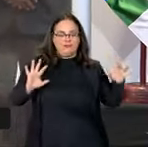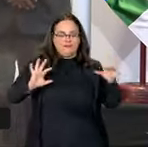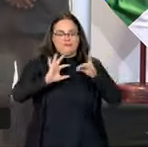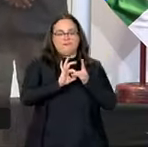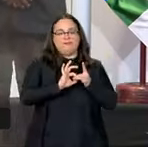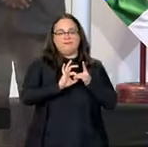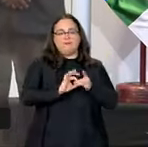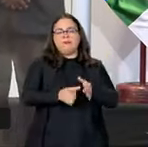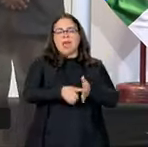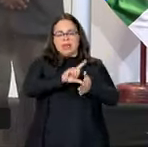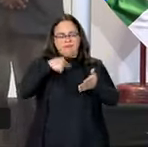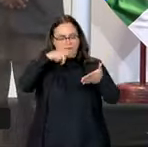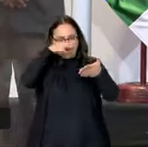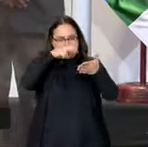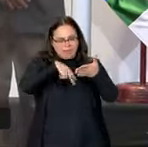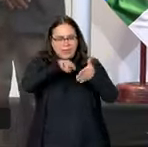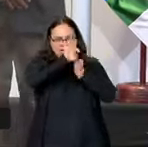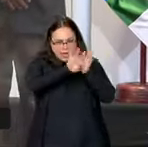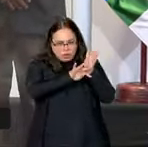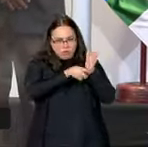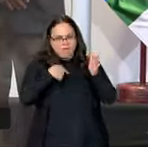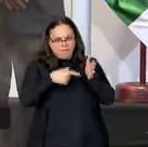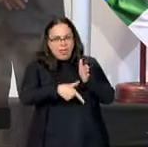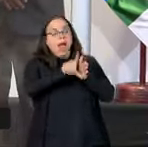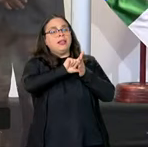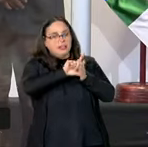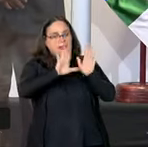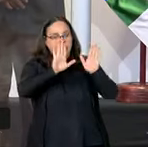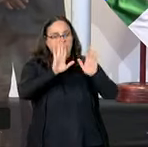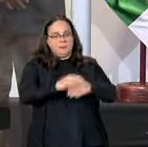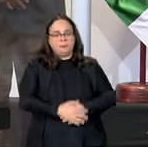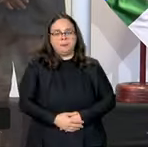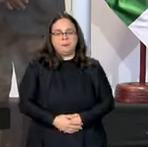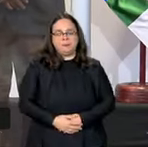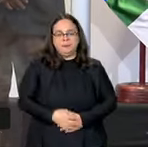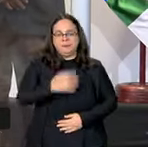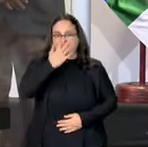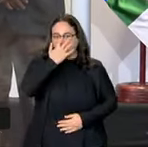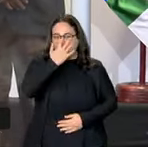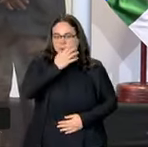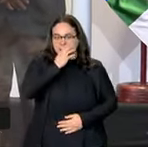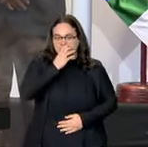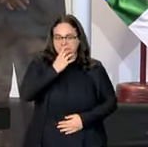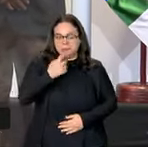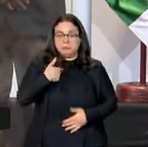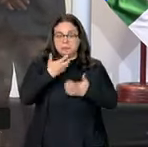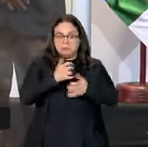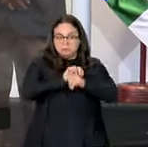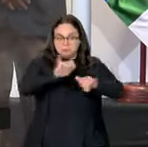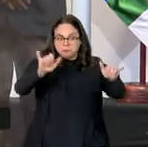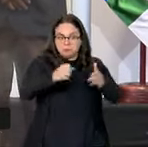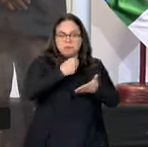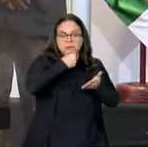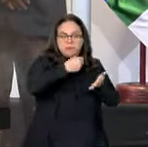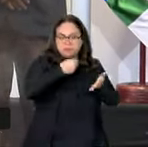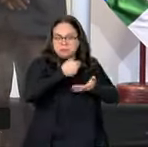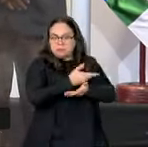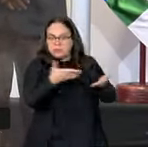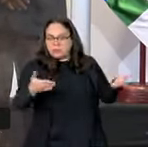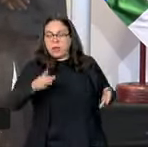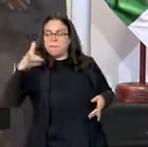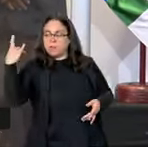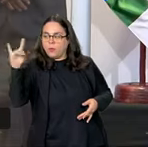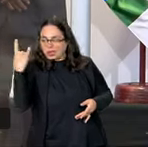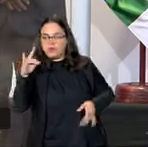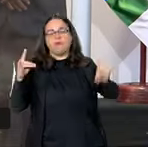Antes de yo leer el mi pronunciamiento, yo quiero decir a la imprensa, tanto de